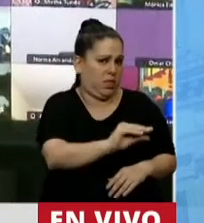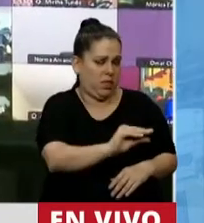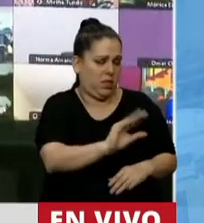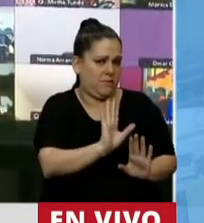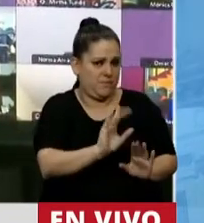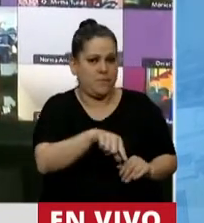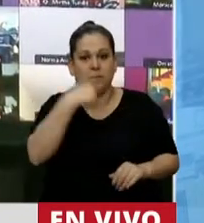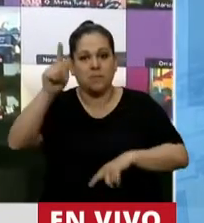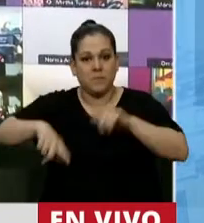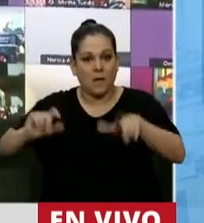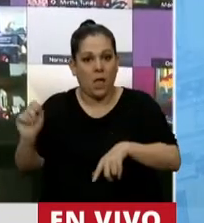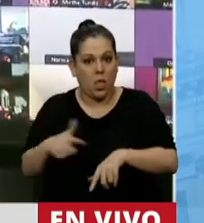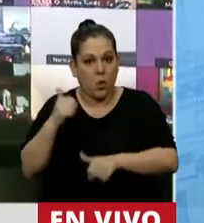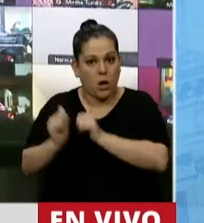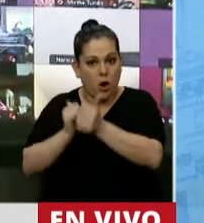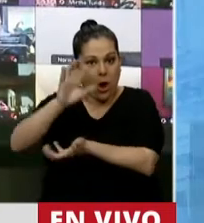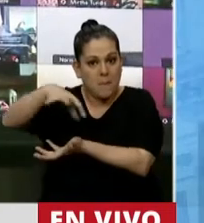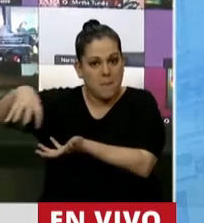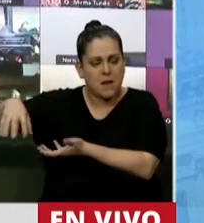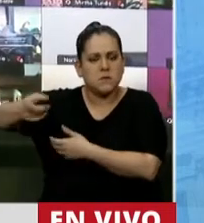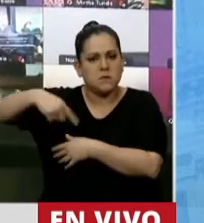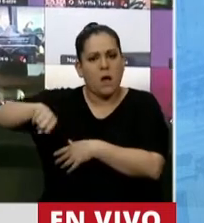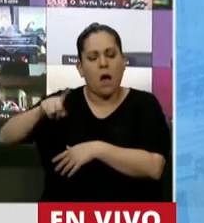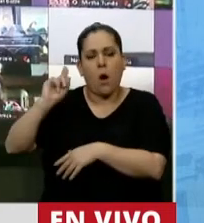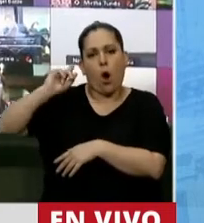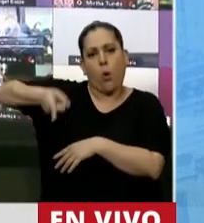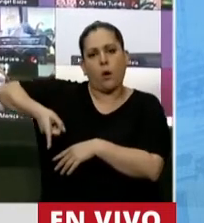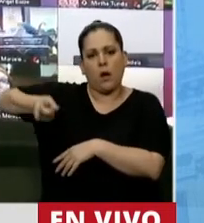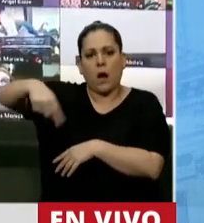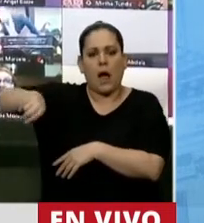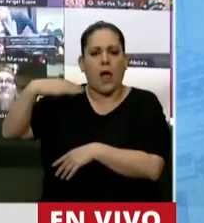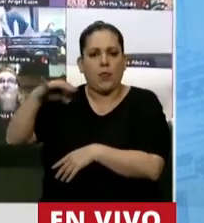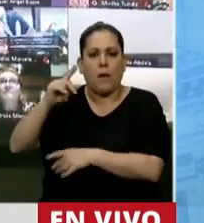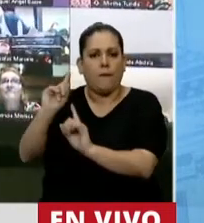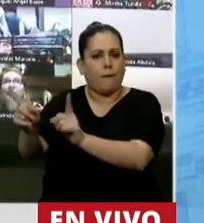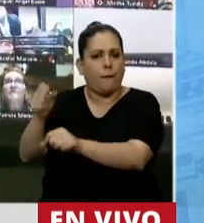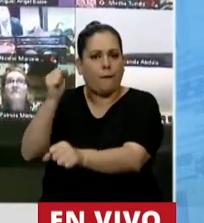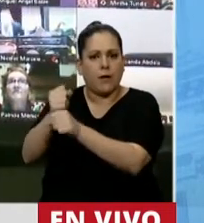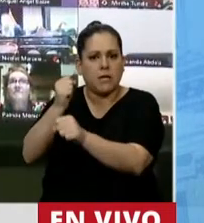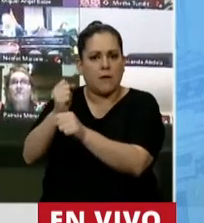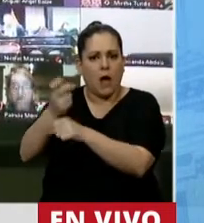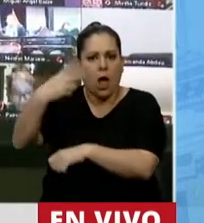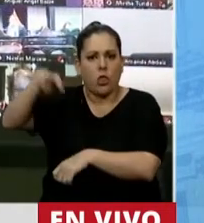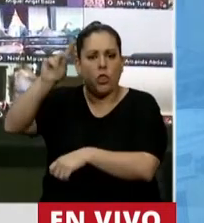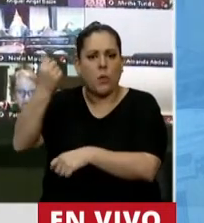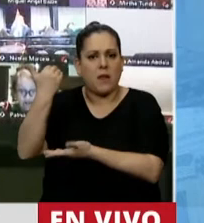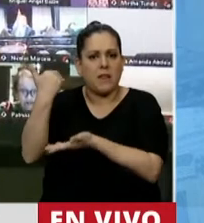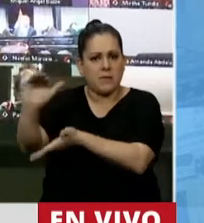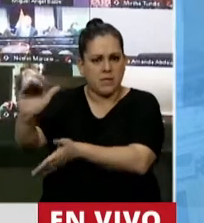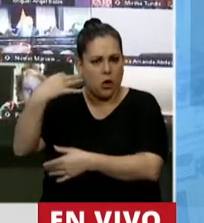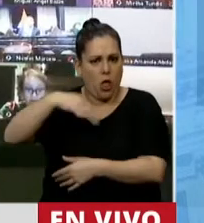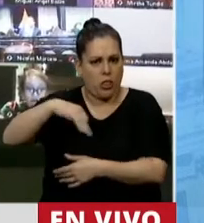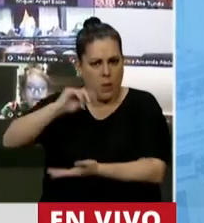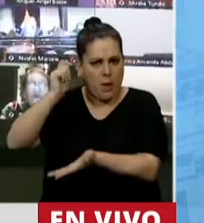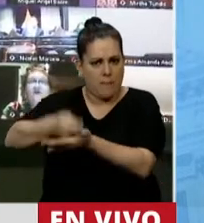A los empresarios los obligan a sostener trabajadores, a pagar doble indemnización, muchas